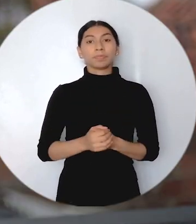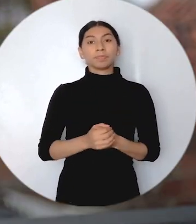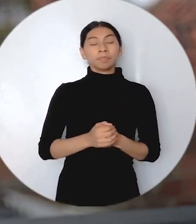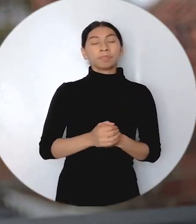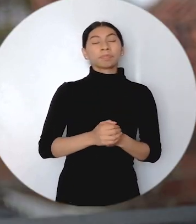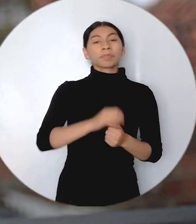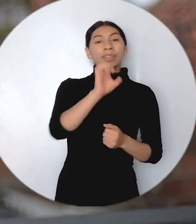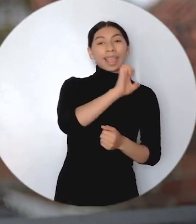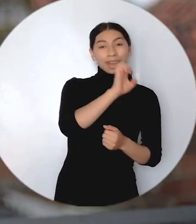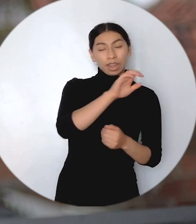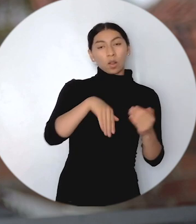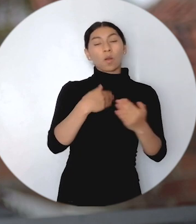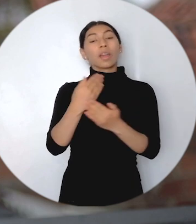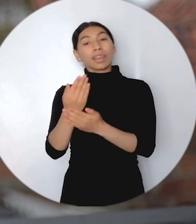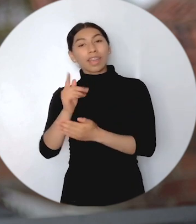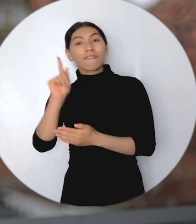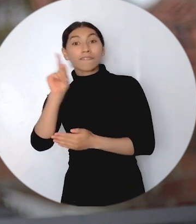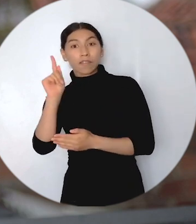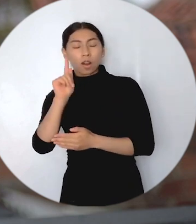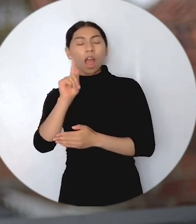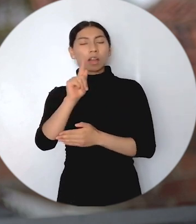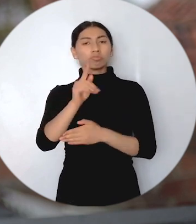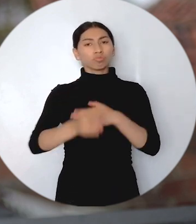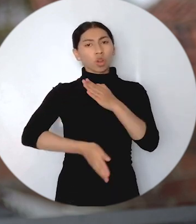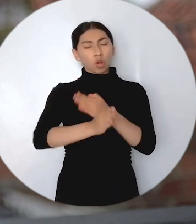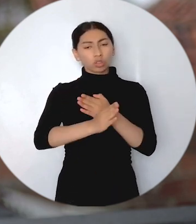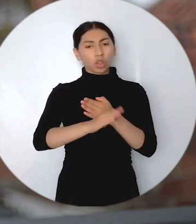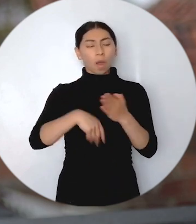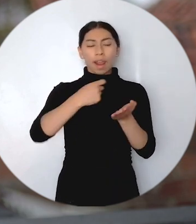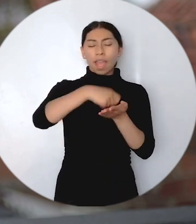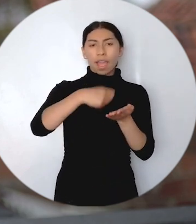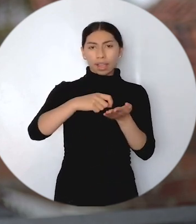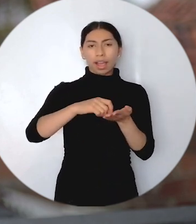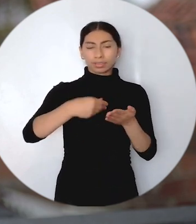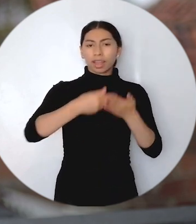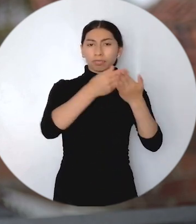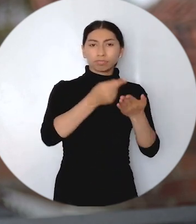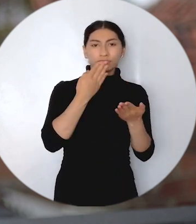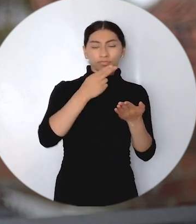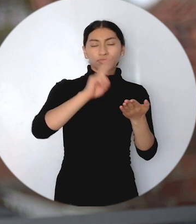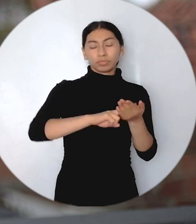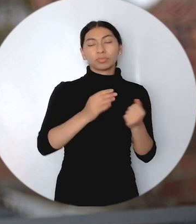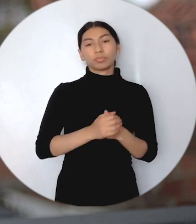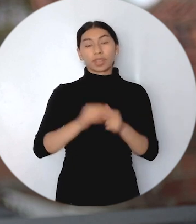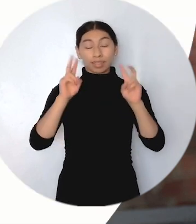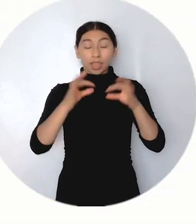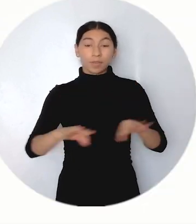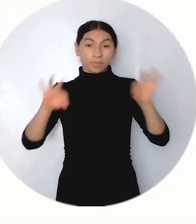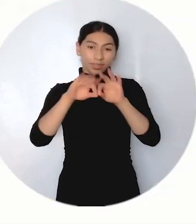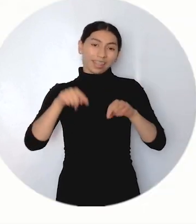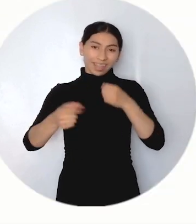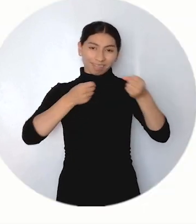Durante los meses de enero y febrero, la entidad ha realizado las entregas de cartas de indemnización a víctimas del conflicto. Panorama Nacional en UV Noticias.